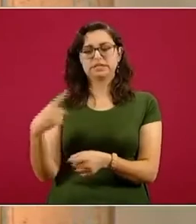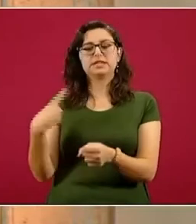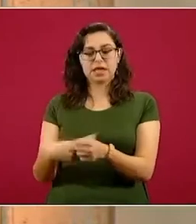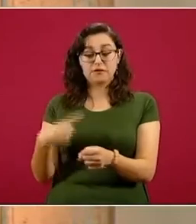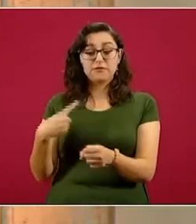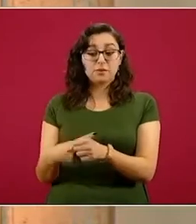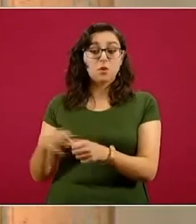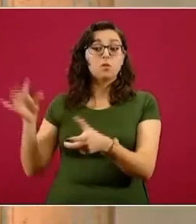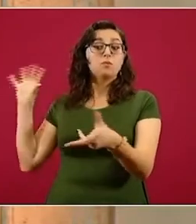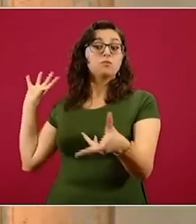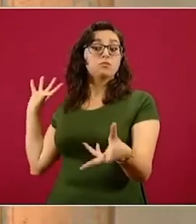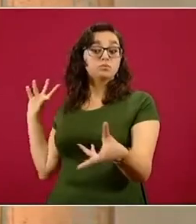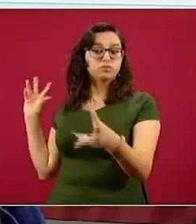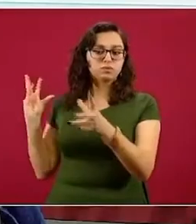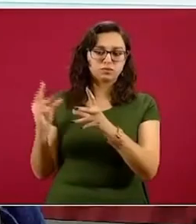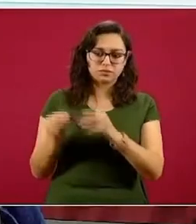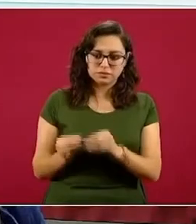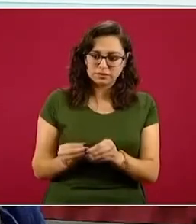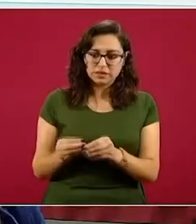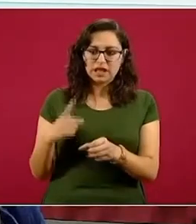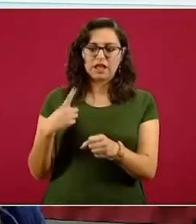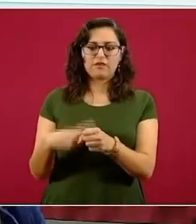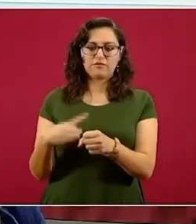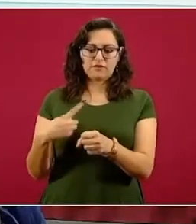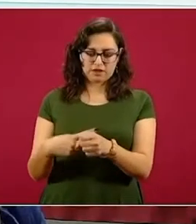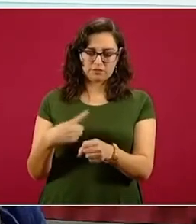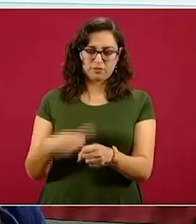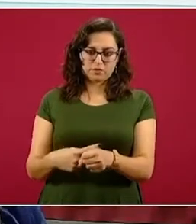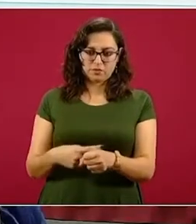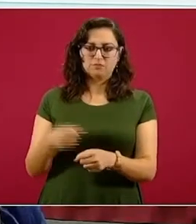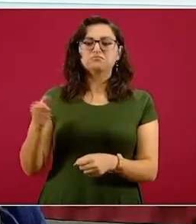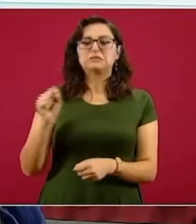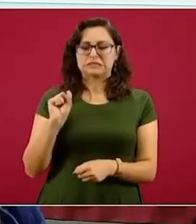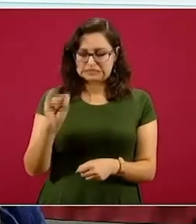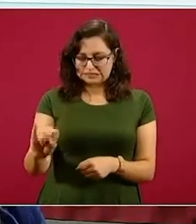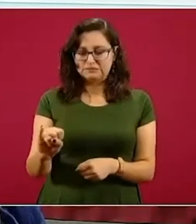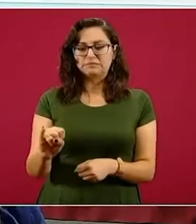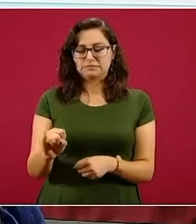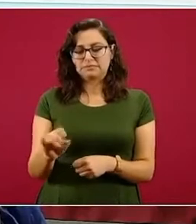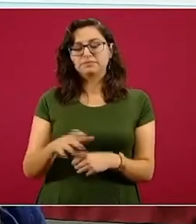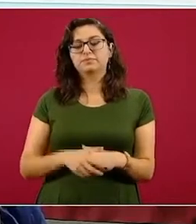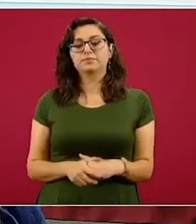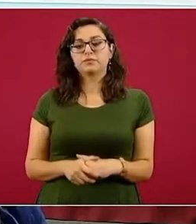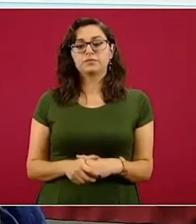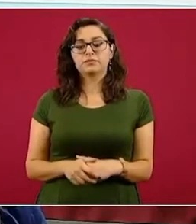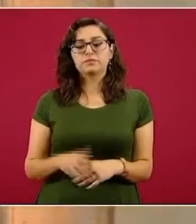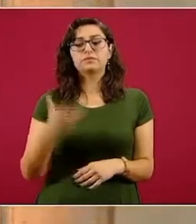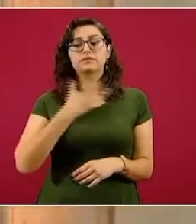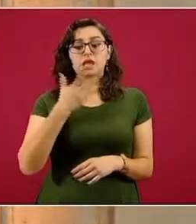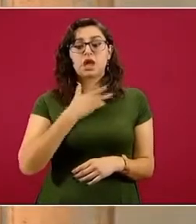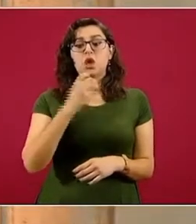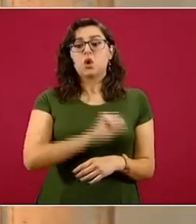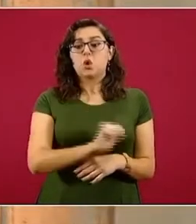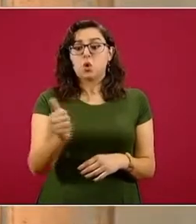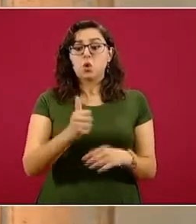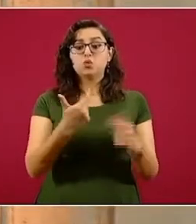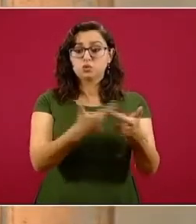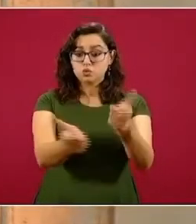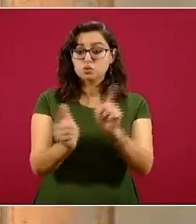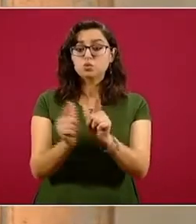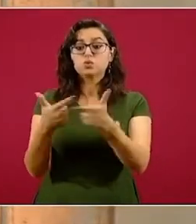acumulados de COVID-19 clasificados ya como confirmados para la enfermedad. Hay otros grupos en los cuales estamos